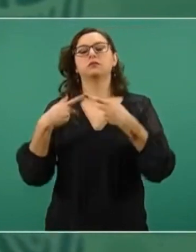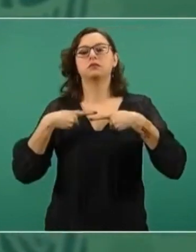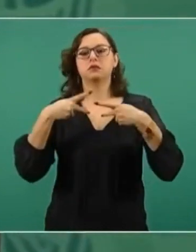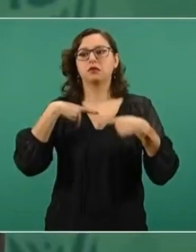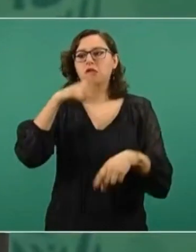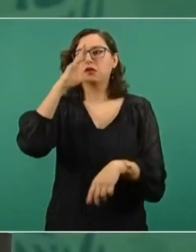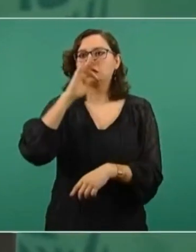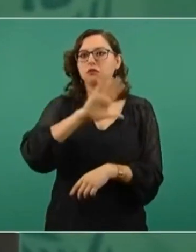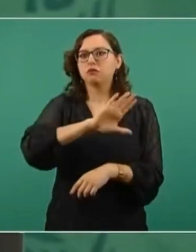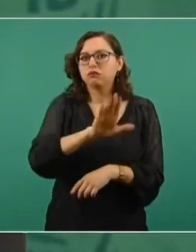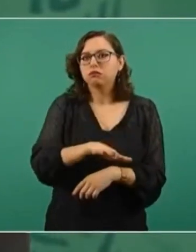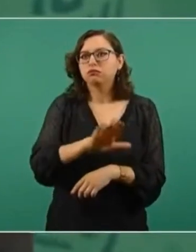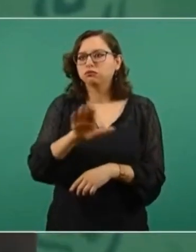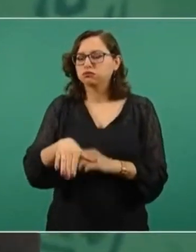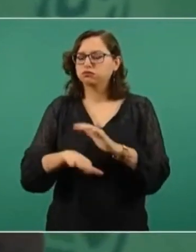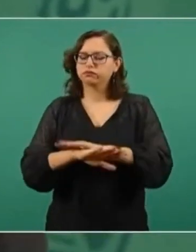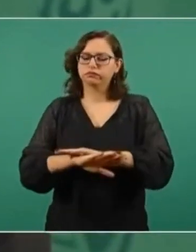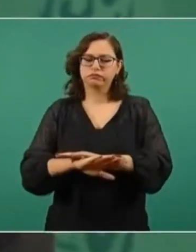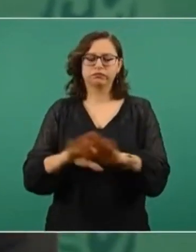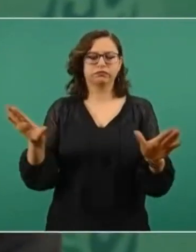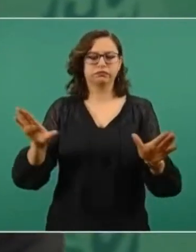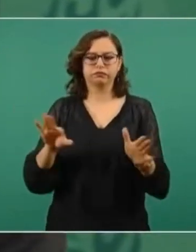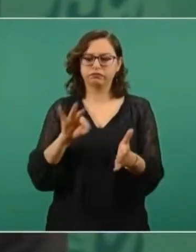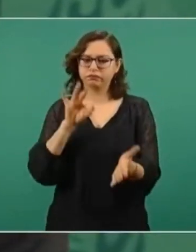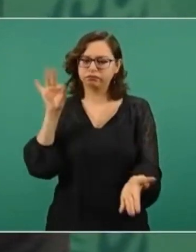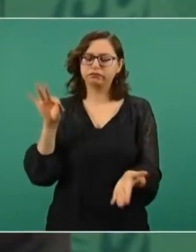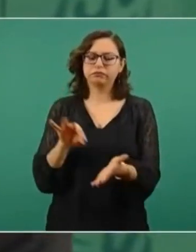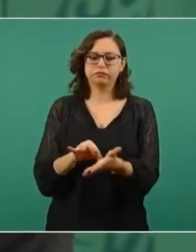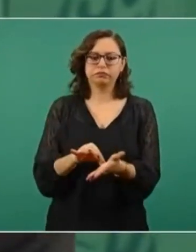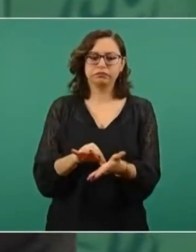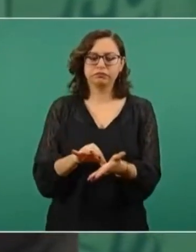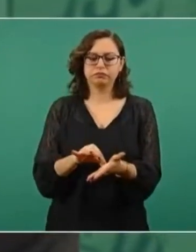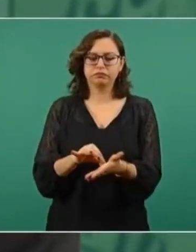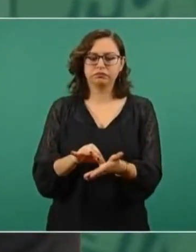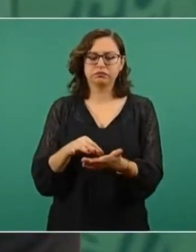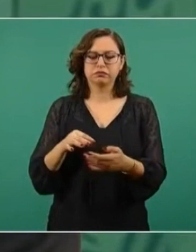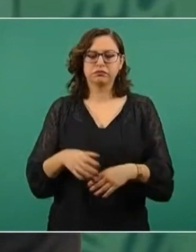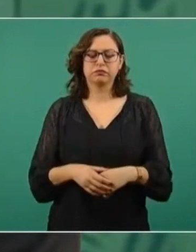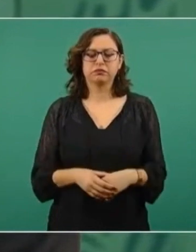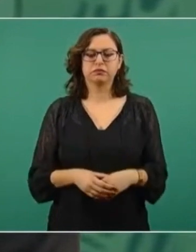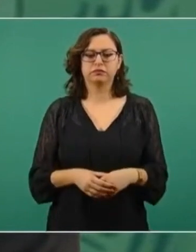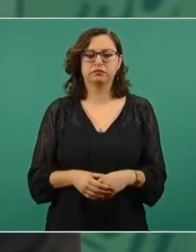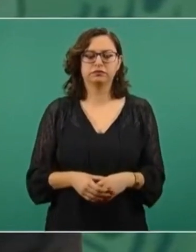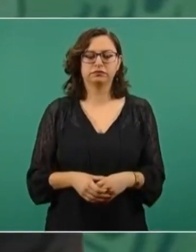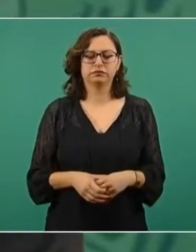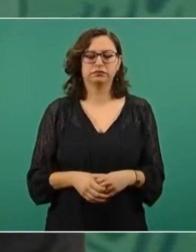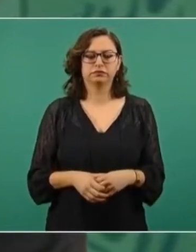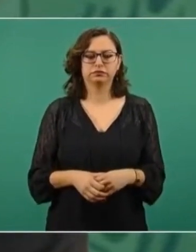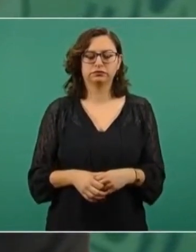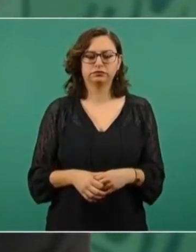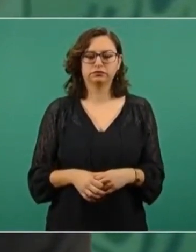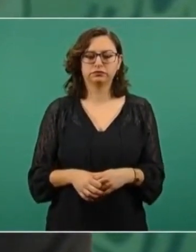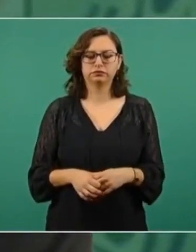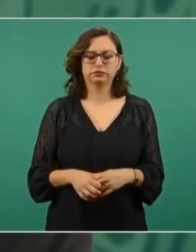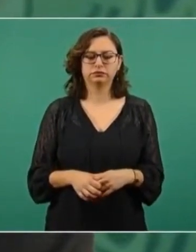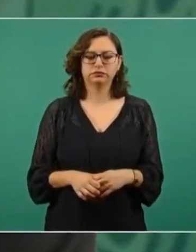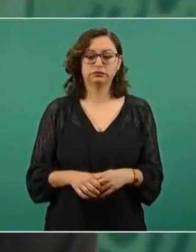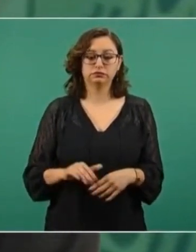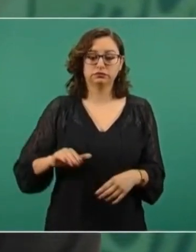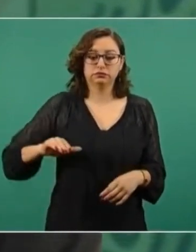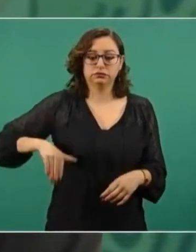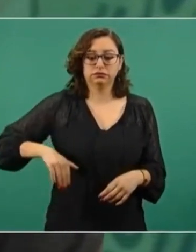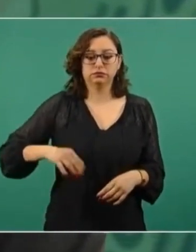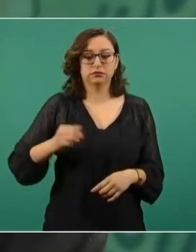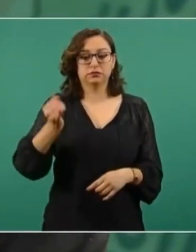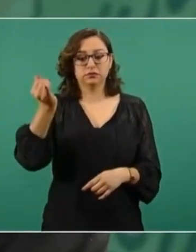fallecimientos. Como lo expresó la jefa de gobierno,